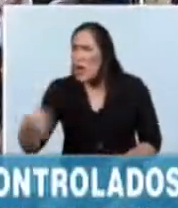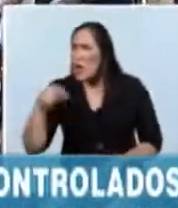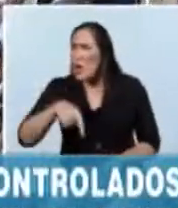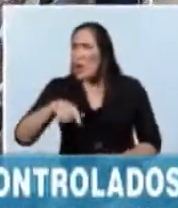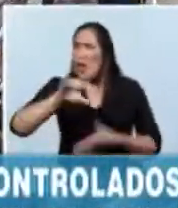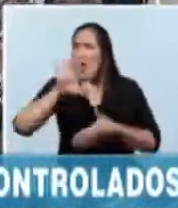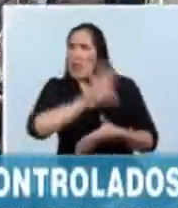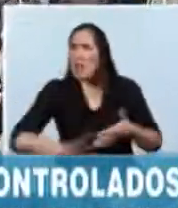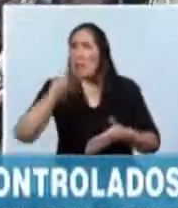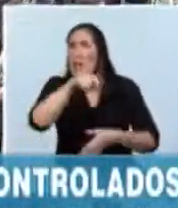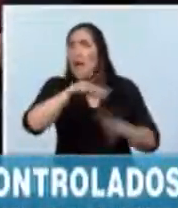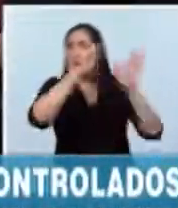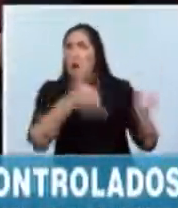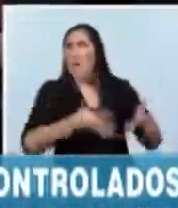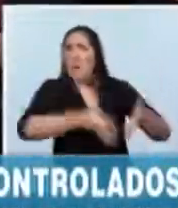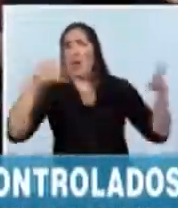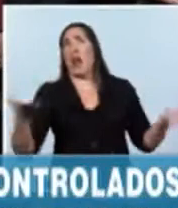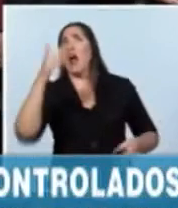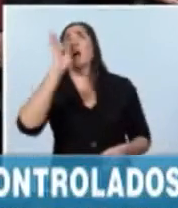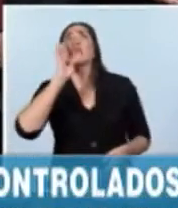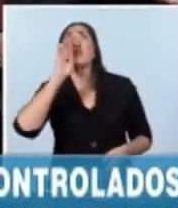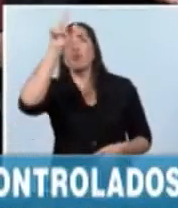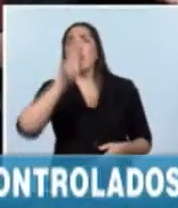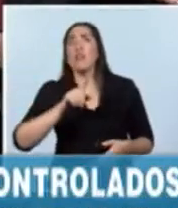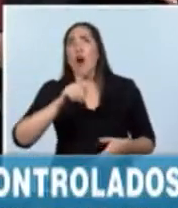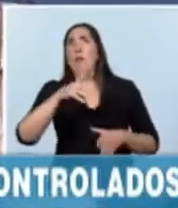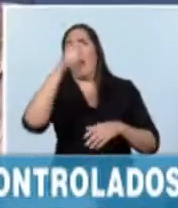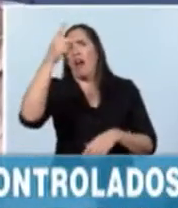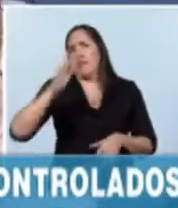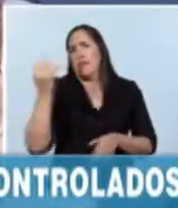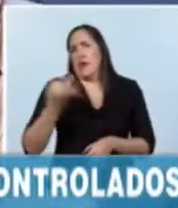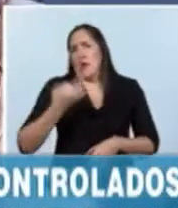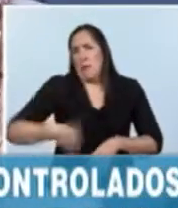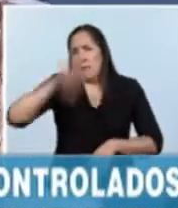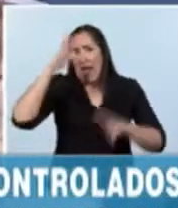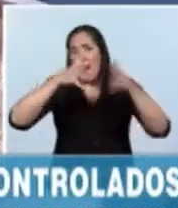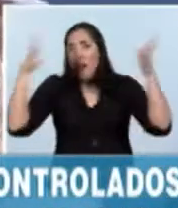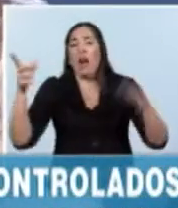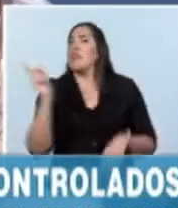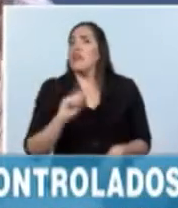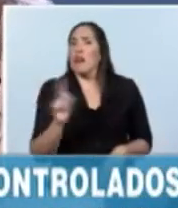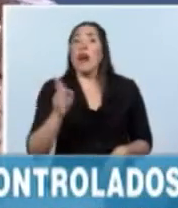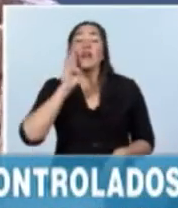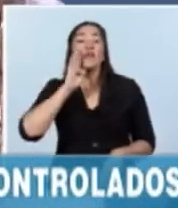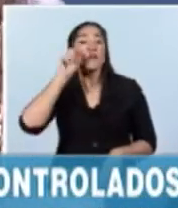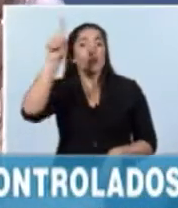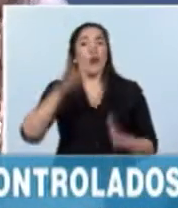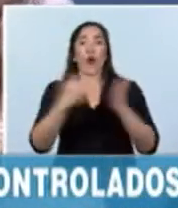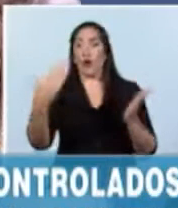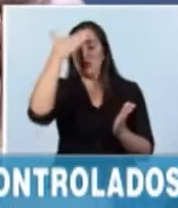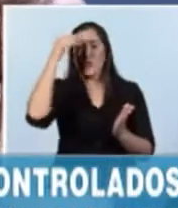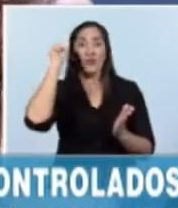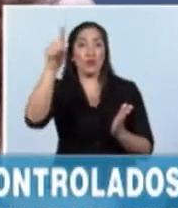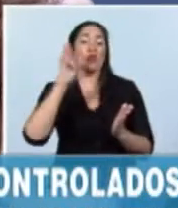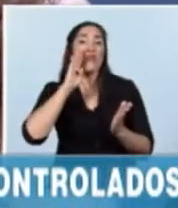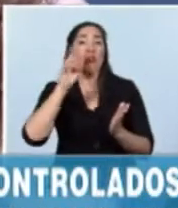de América? ¿No? ¿Los norteamericanos no tienen uno más grande? No, porque como la Constitución de Norteamérica permite